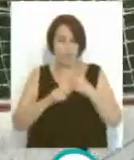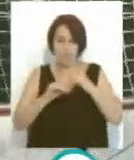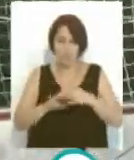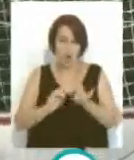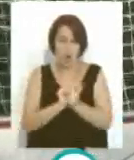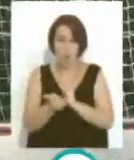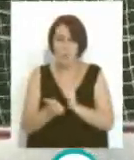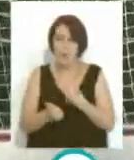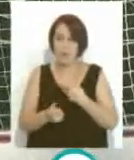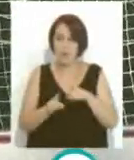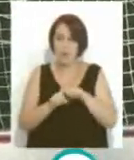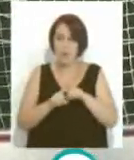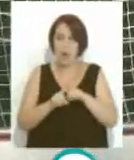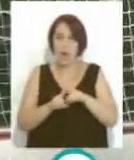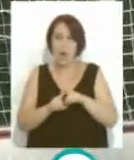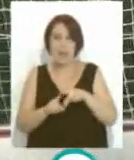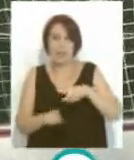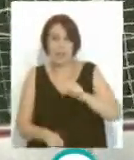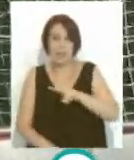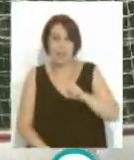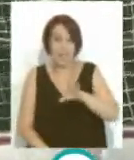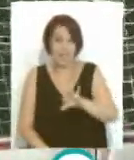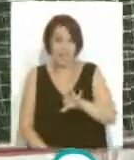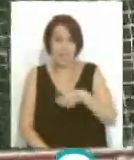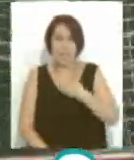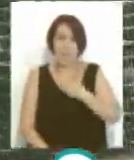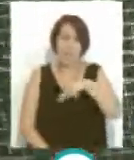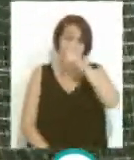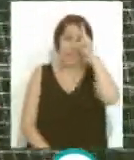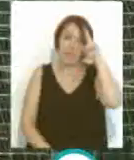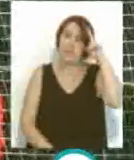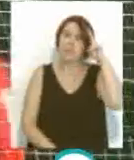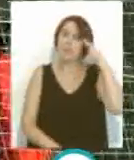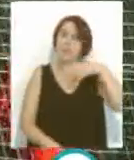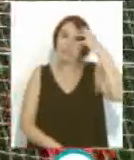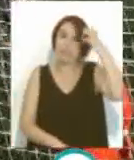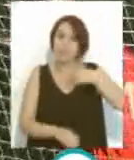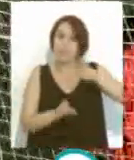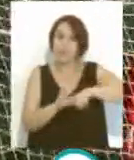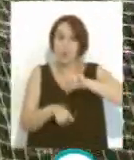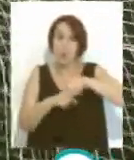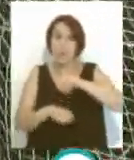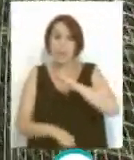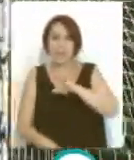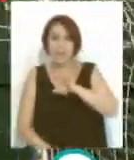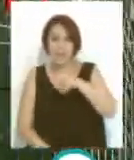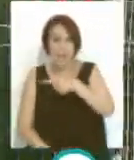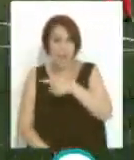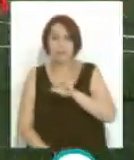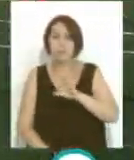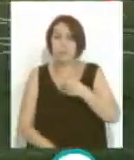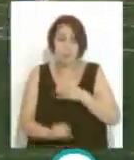del partido se pone como Keylor el portero que fue del Real Madrid y ahora del PSG y Pedrito es un auténtico crack porque